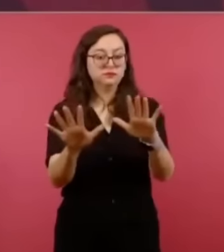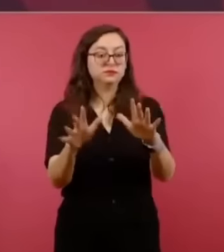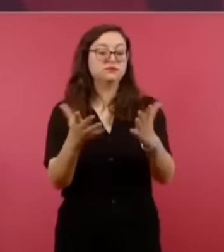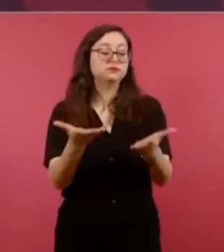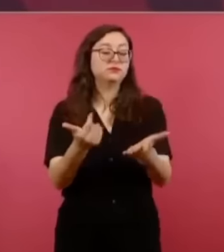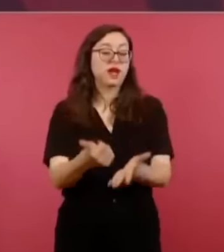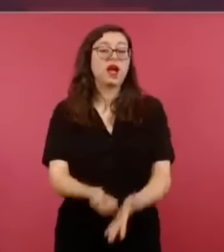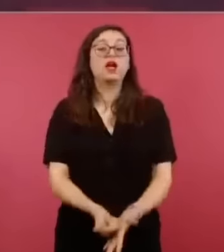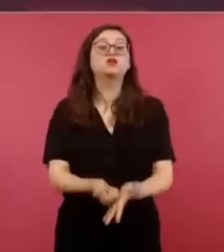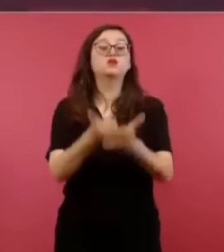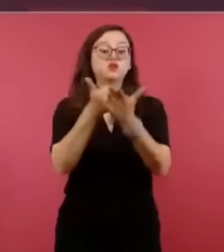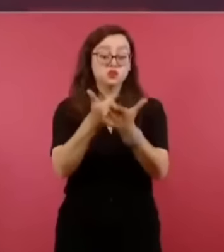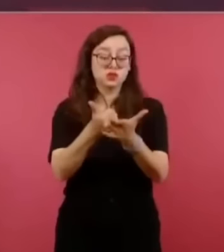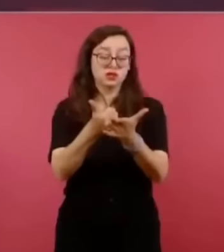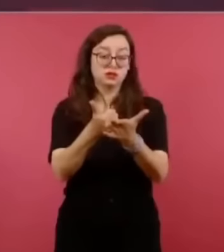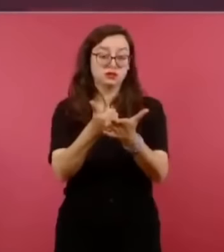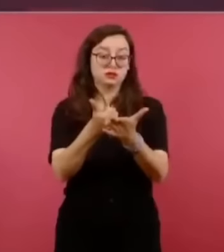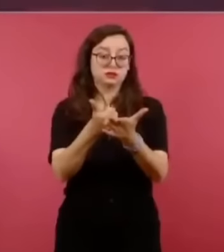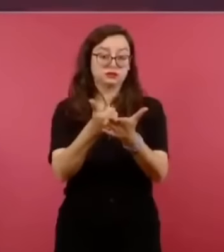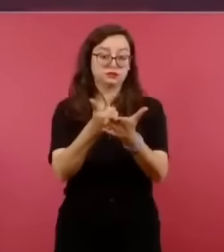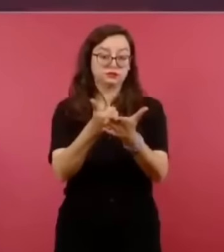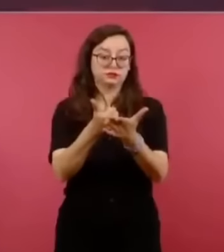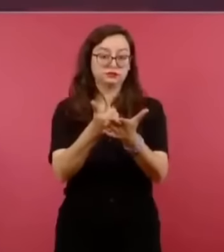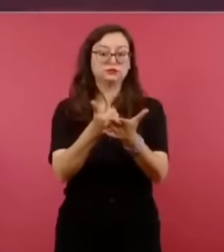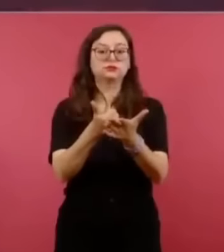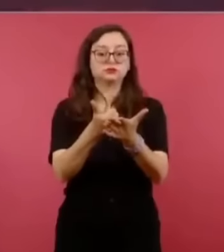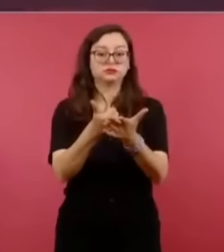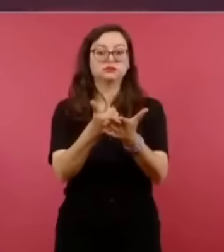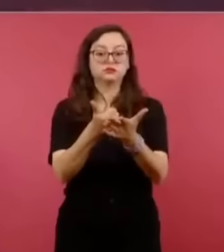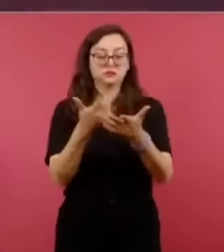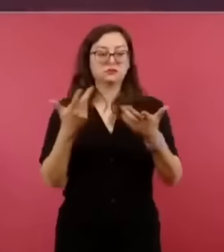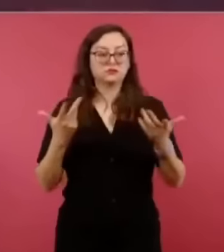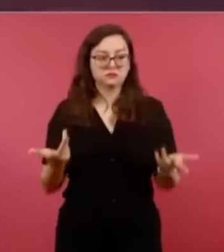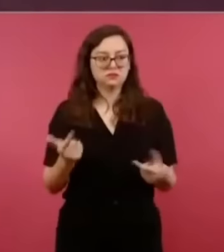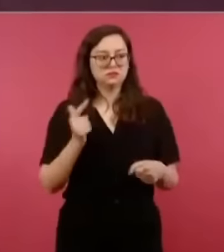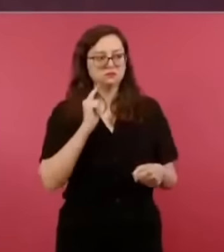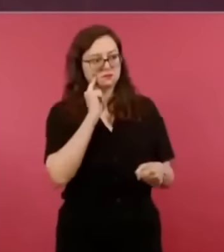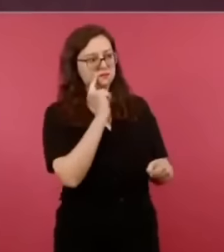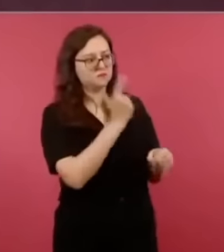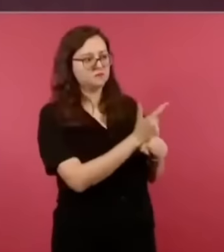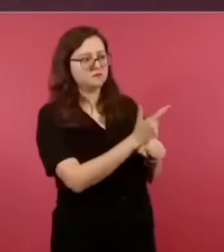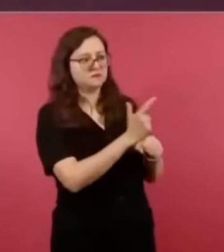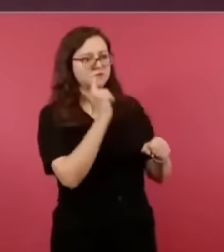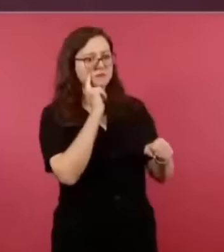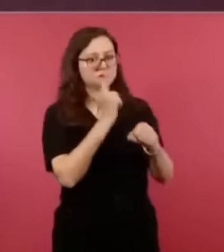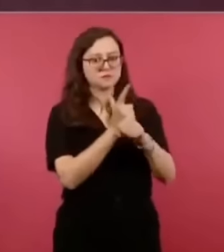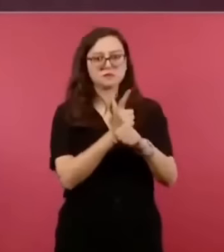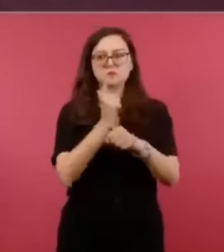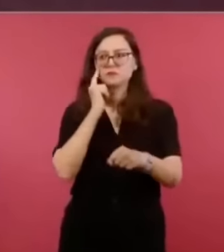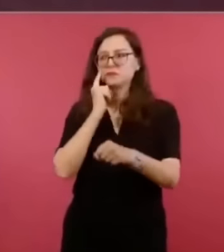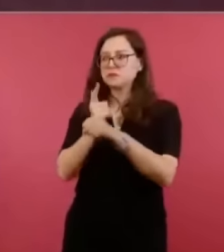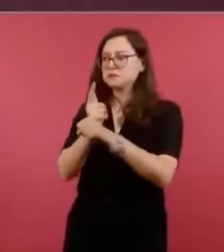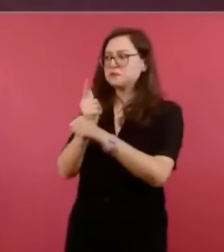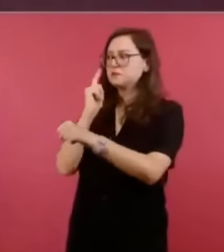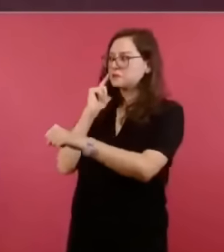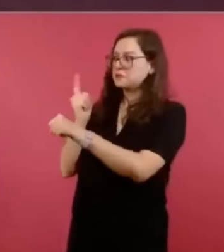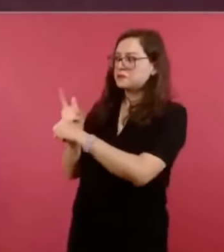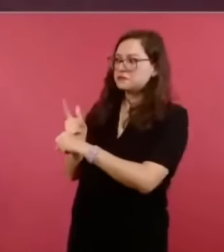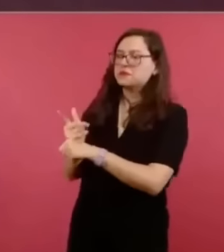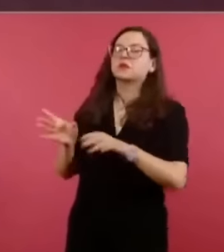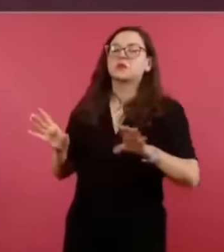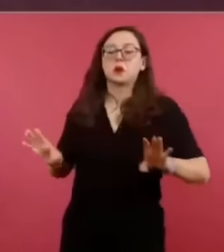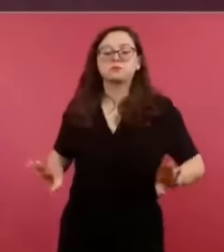a saber quién es quién en la vida pública el país,